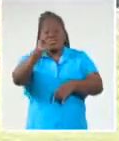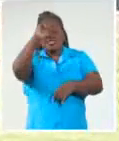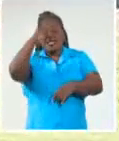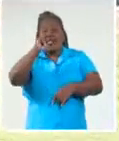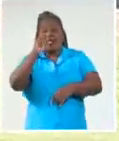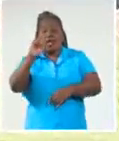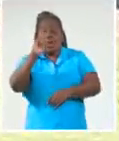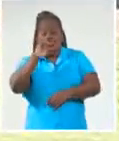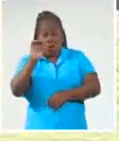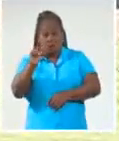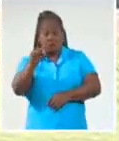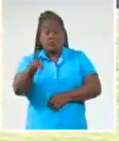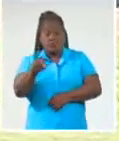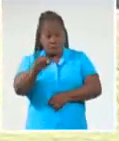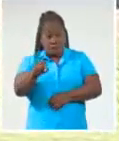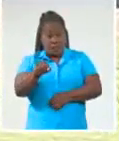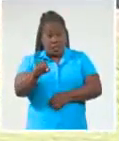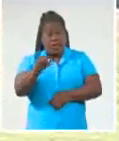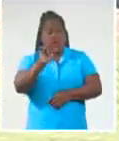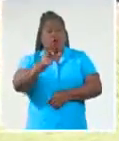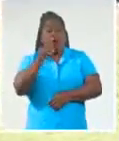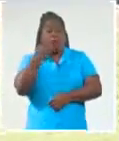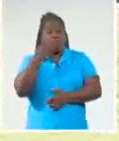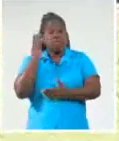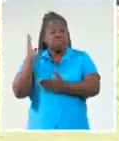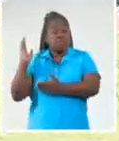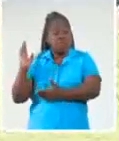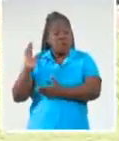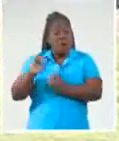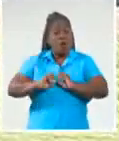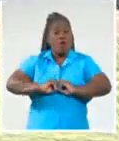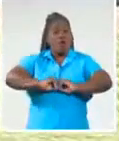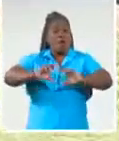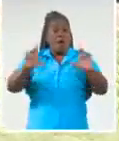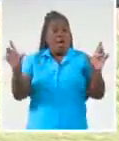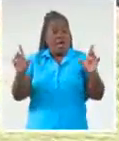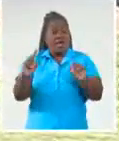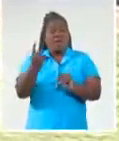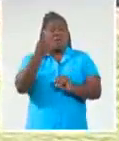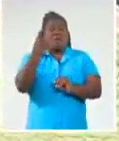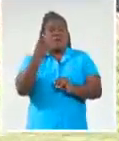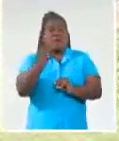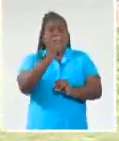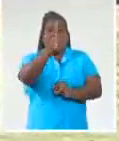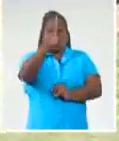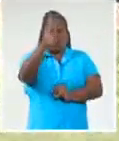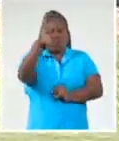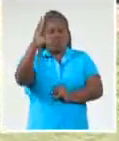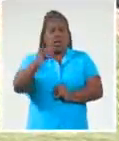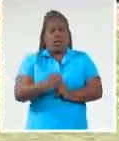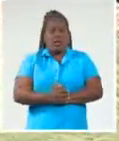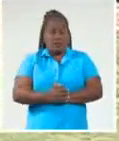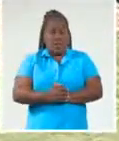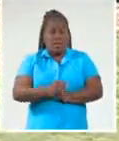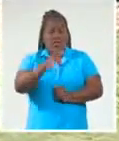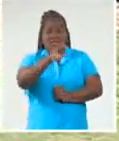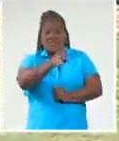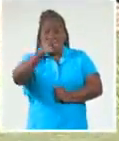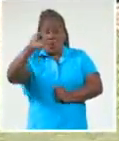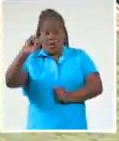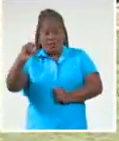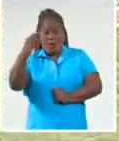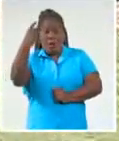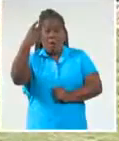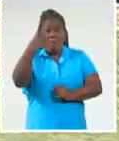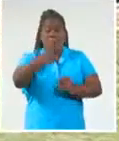vivo por Tele Rebelde. Aquí vemos las imágenes, estamos en la parte baja de la primera entrada, 0 a 0 marcha del desafío, está todavía el primer